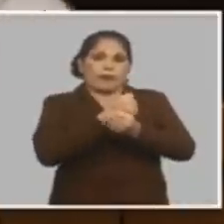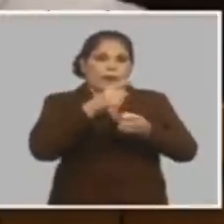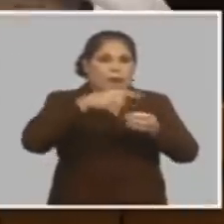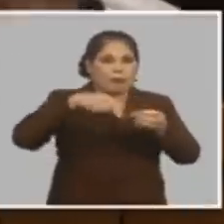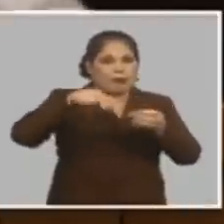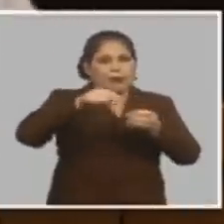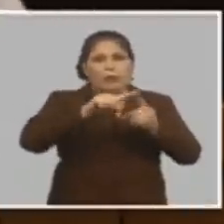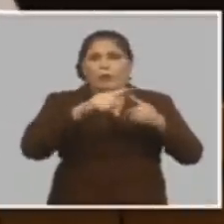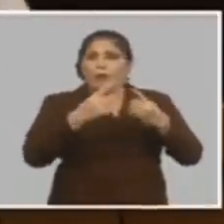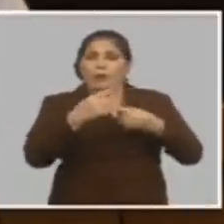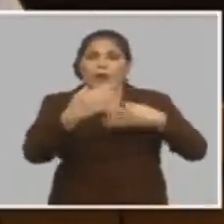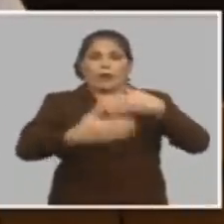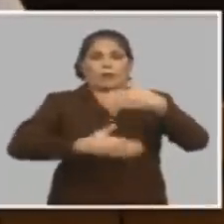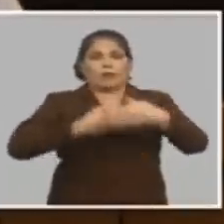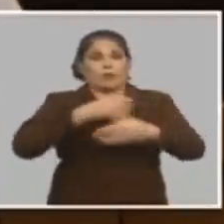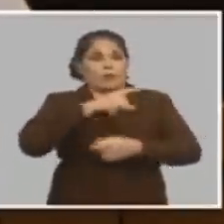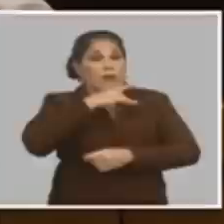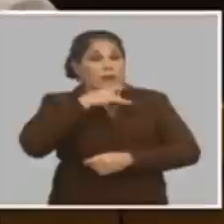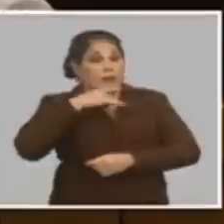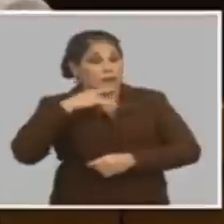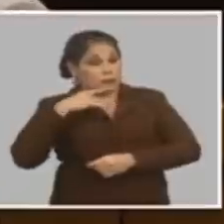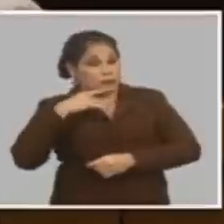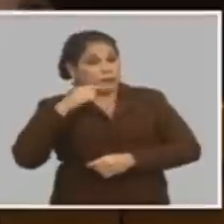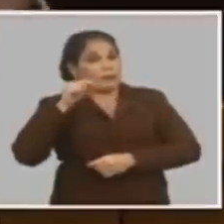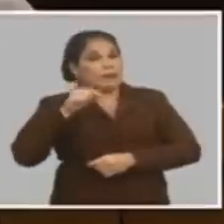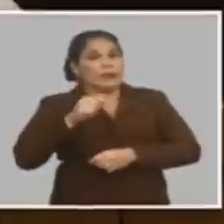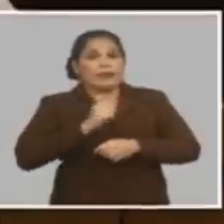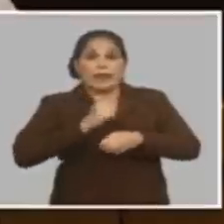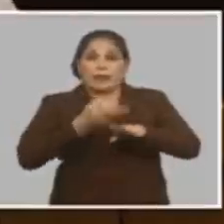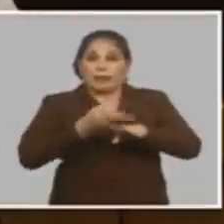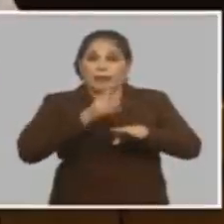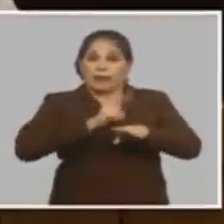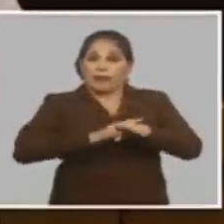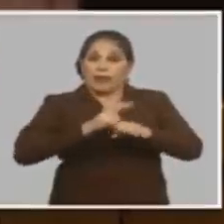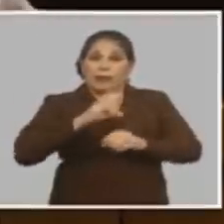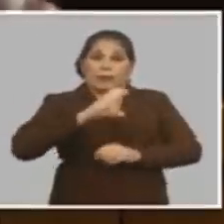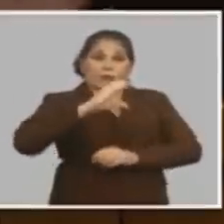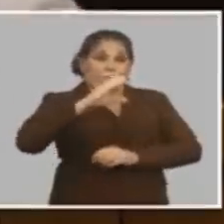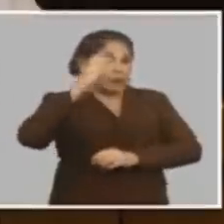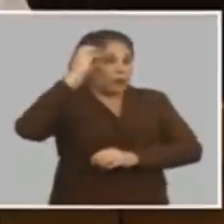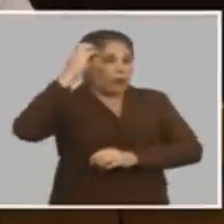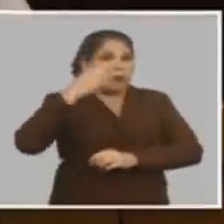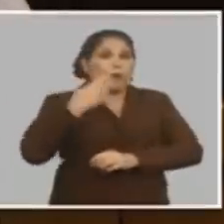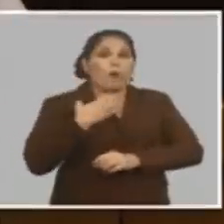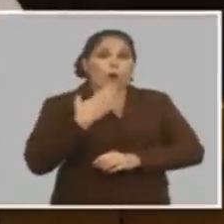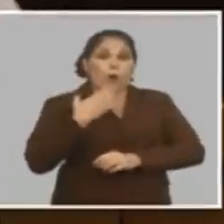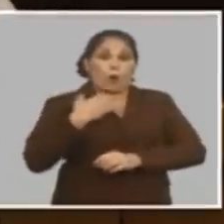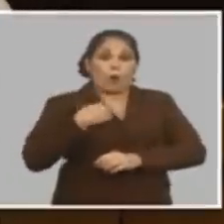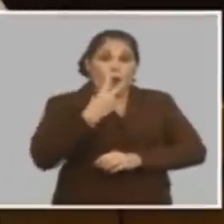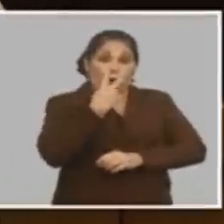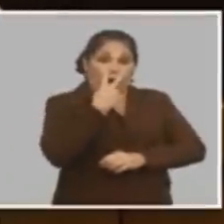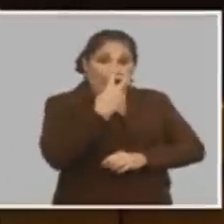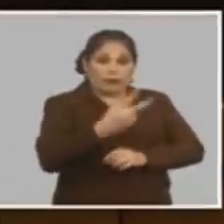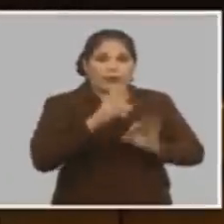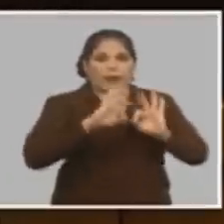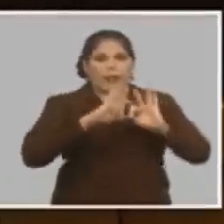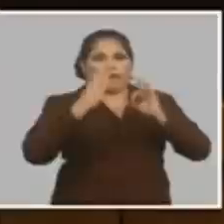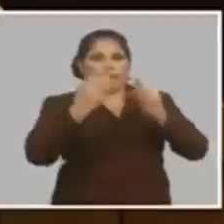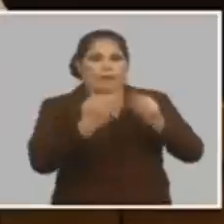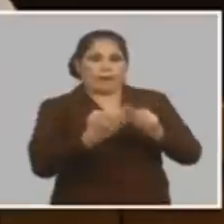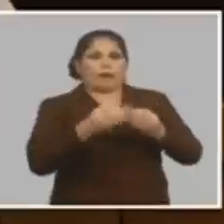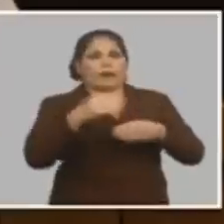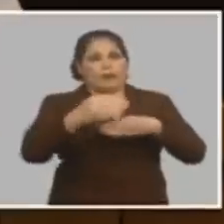porque si no el proceso es muy lento y está previsto en el presupuesto del estado podemos atender a los núcleos vulnerables